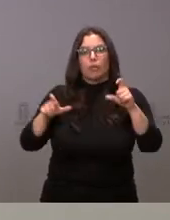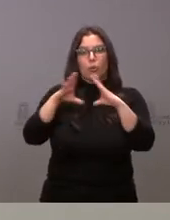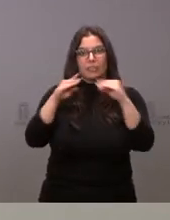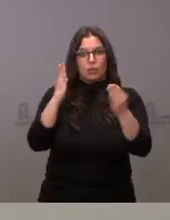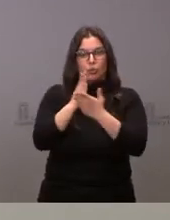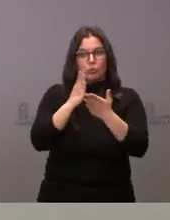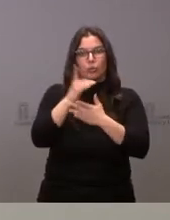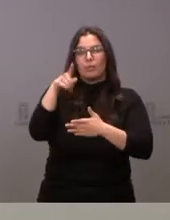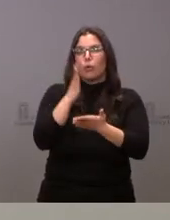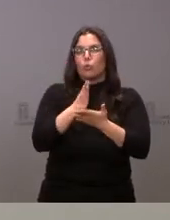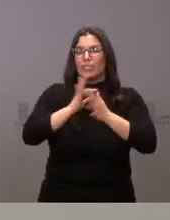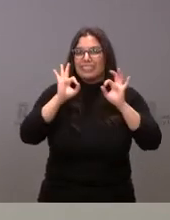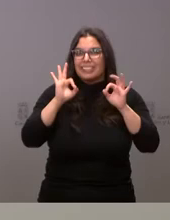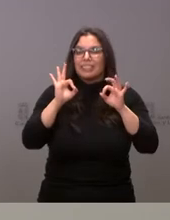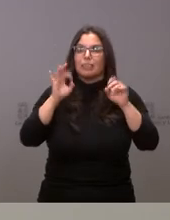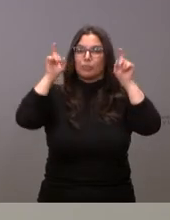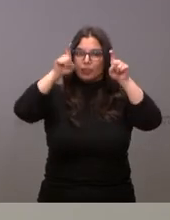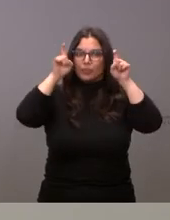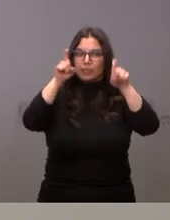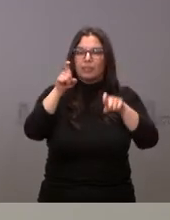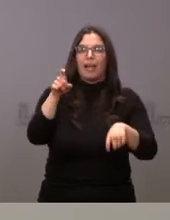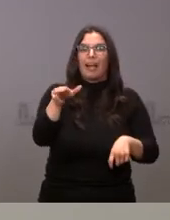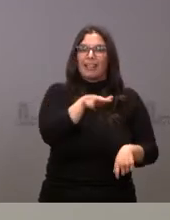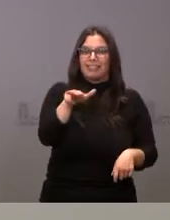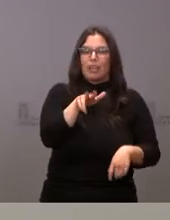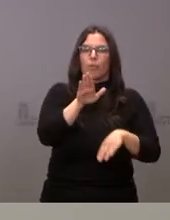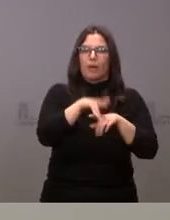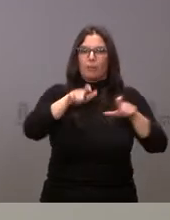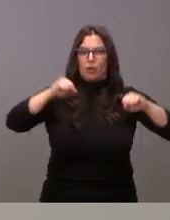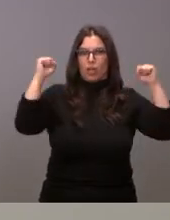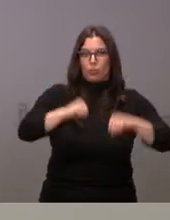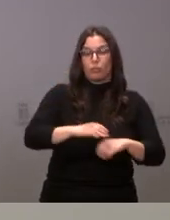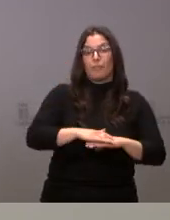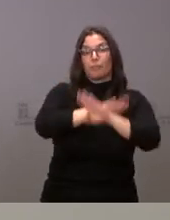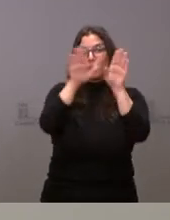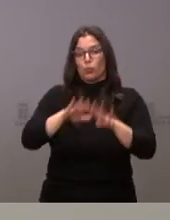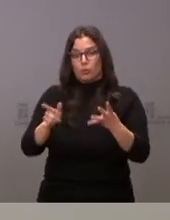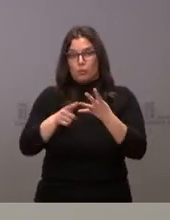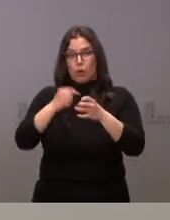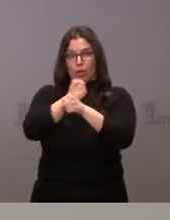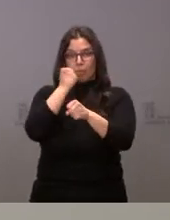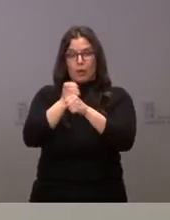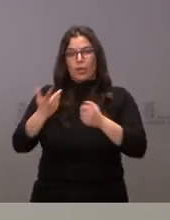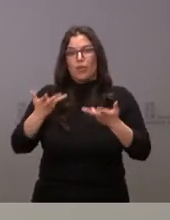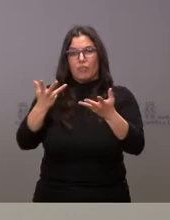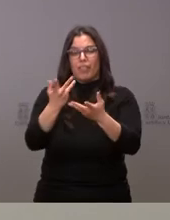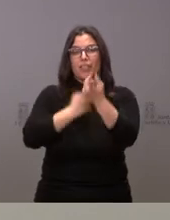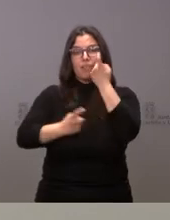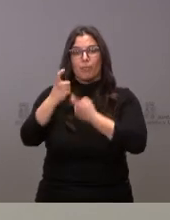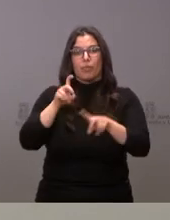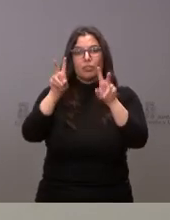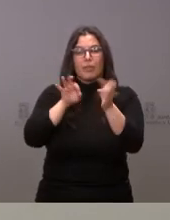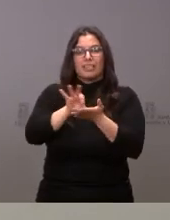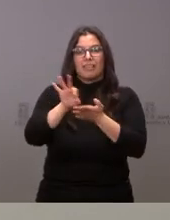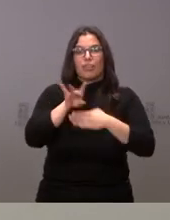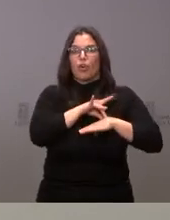cursos específicos de español para personas adultas y finalmente en el ámbito de empleo en este protocolo se ofrece información sobre el servicio de